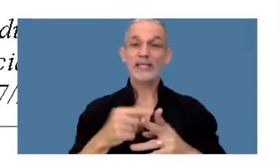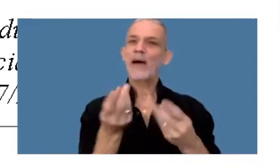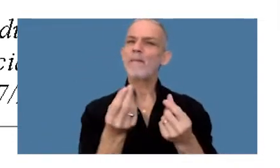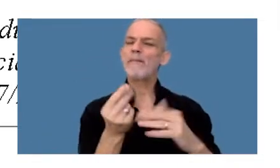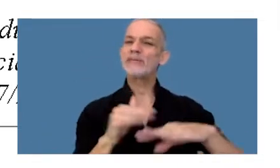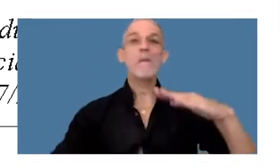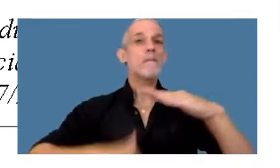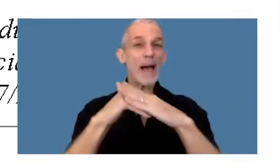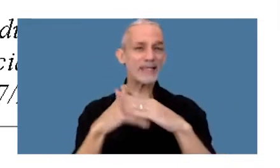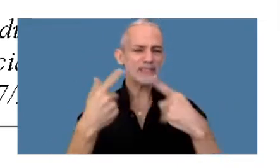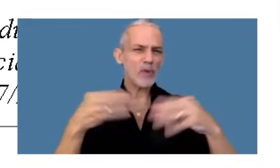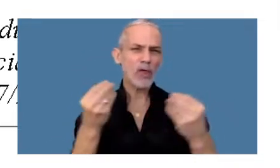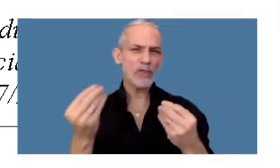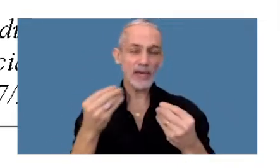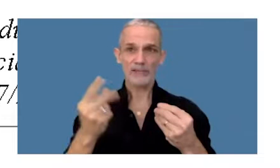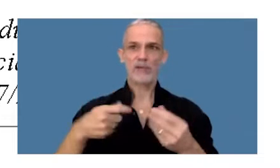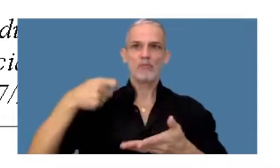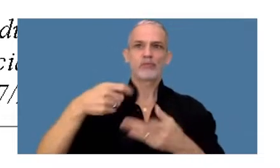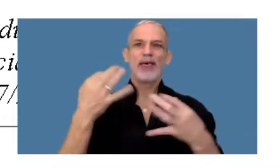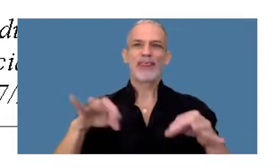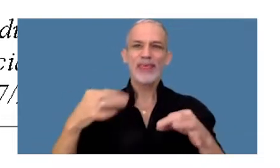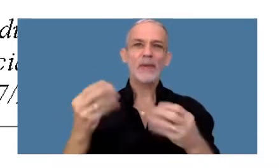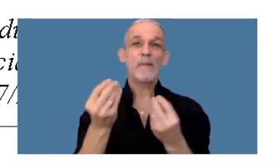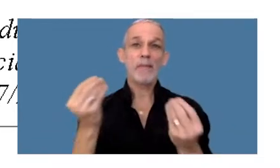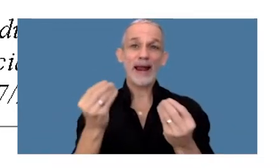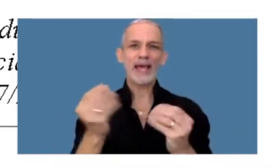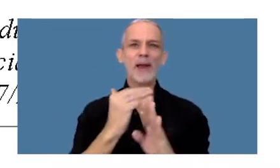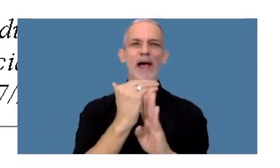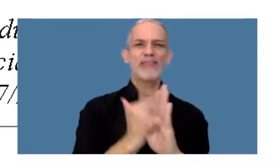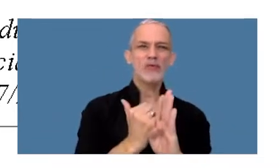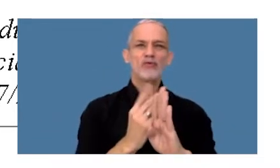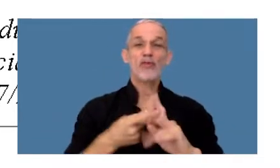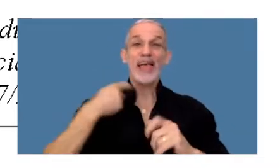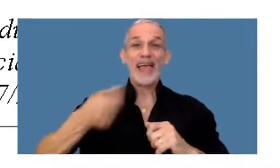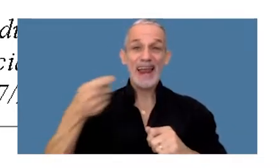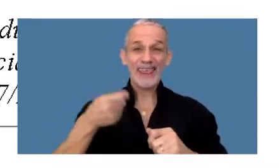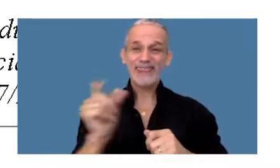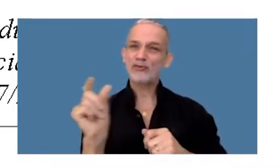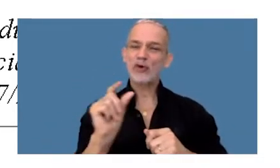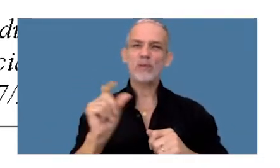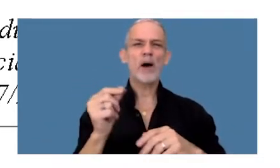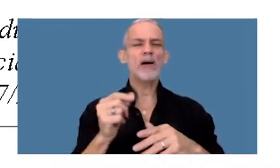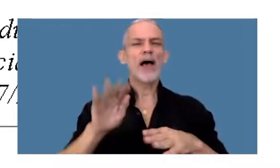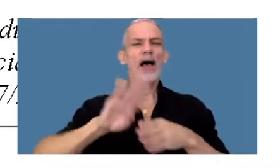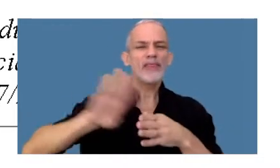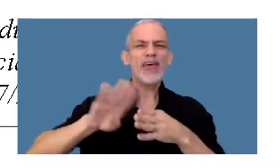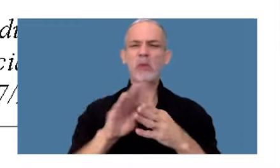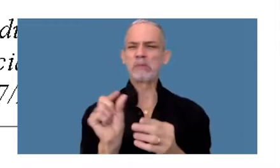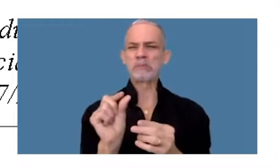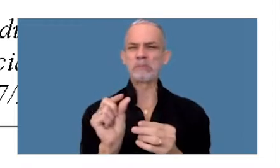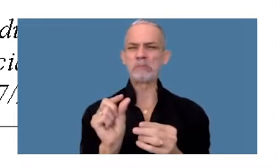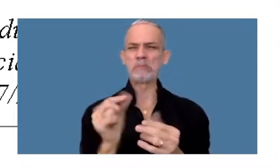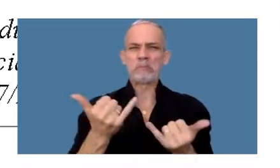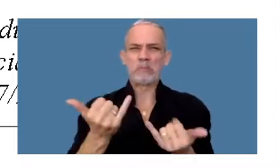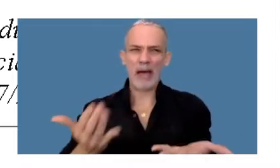monto máximo que se aplica a la deducción de créditos morosos de escasa significación